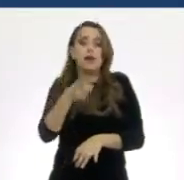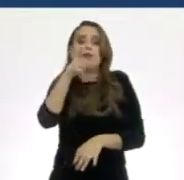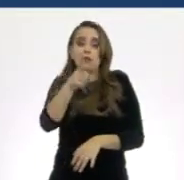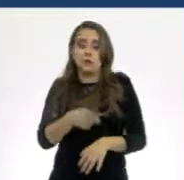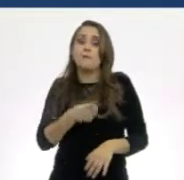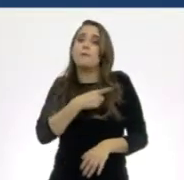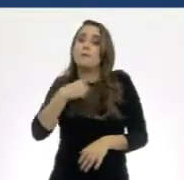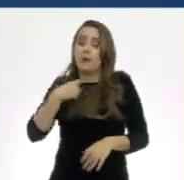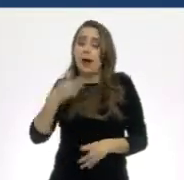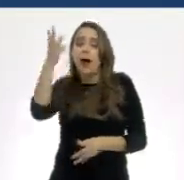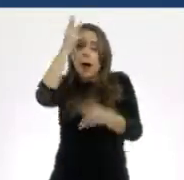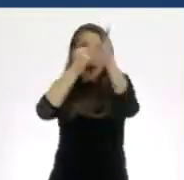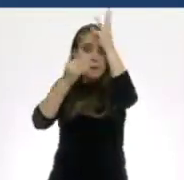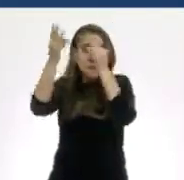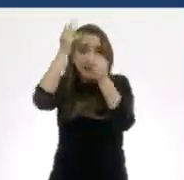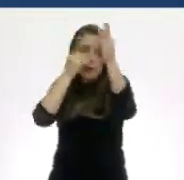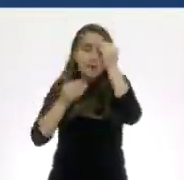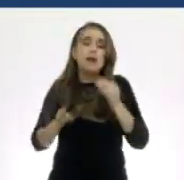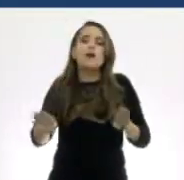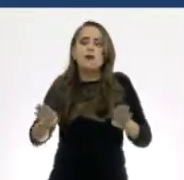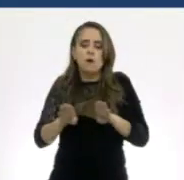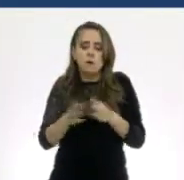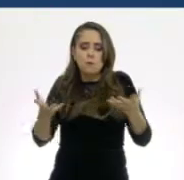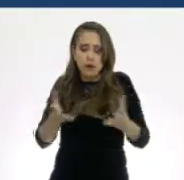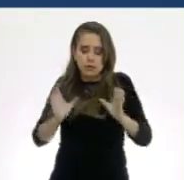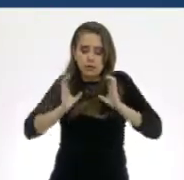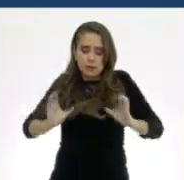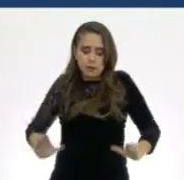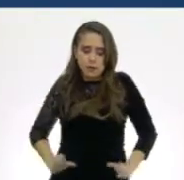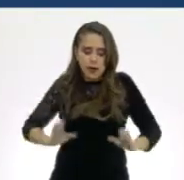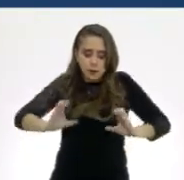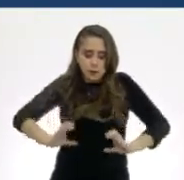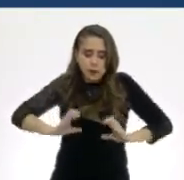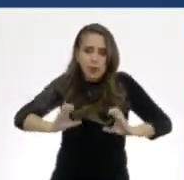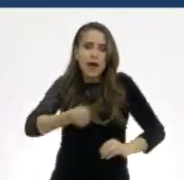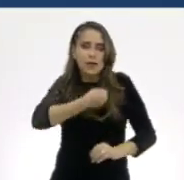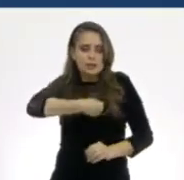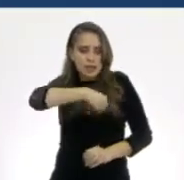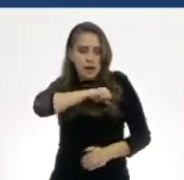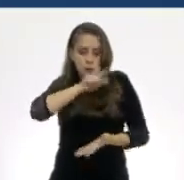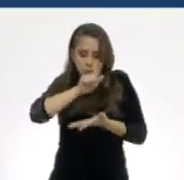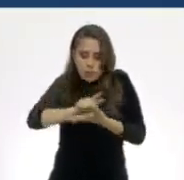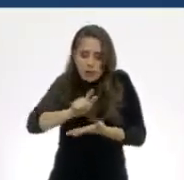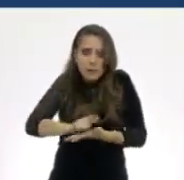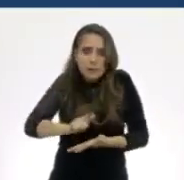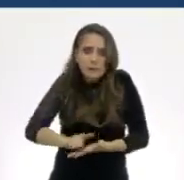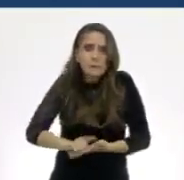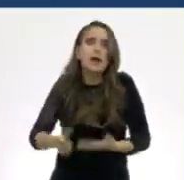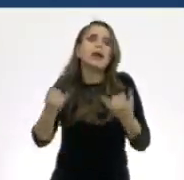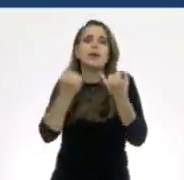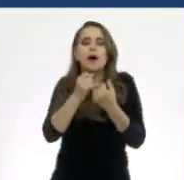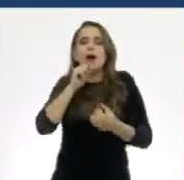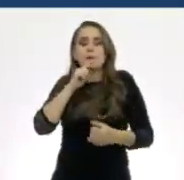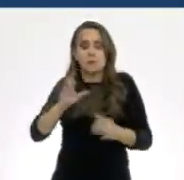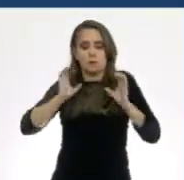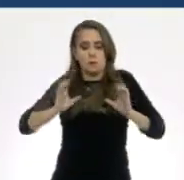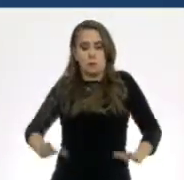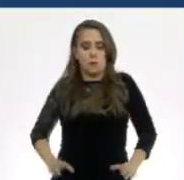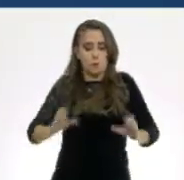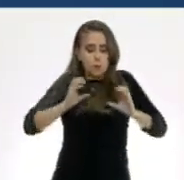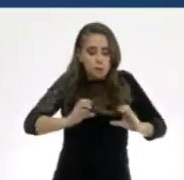básicas que promueven la salud, la higiene y acciones para la prevención de